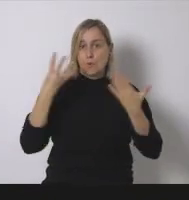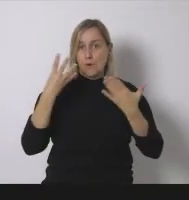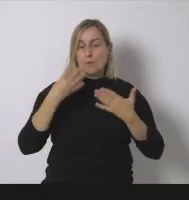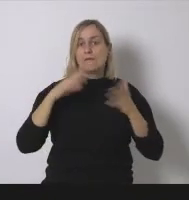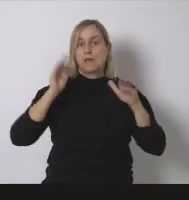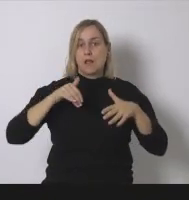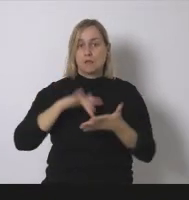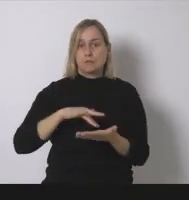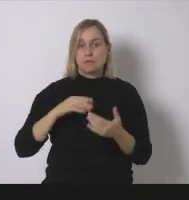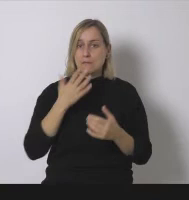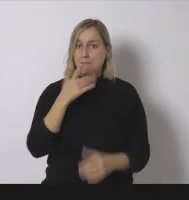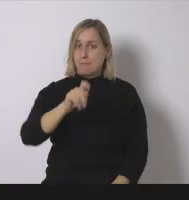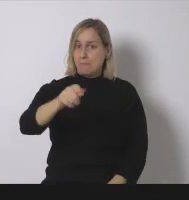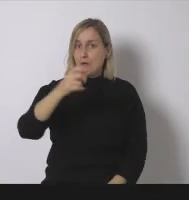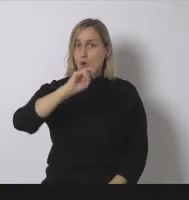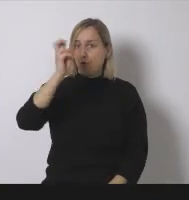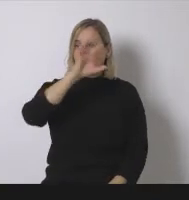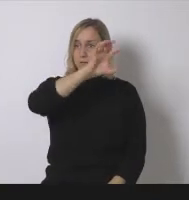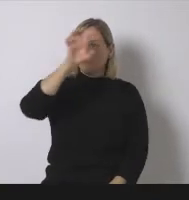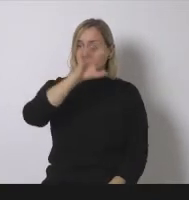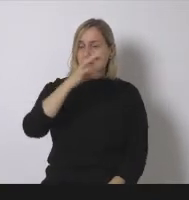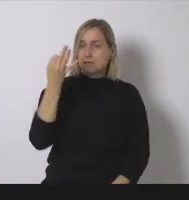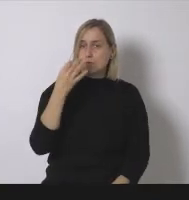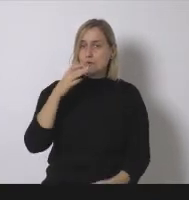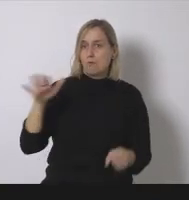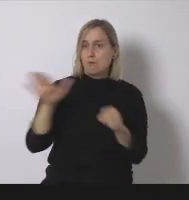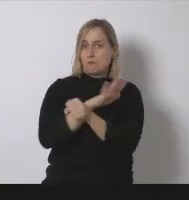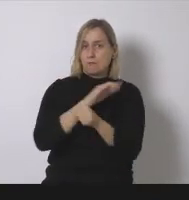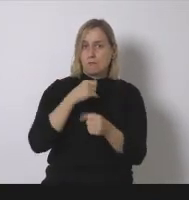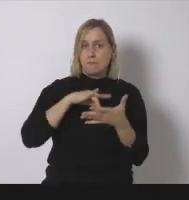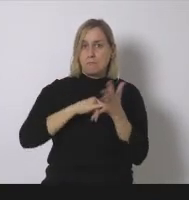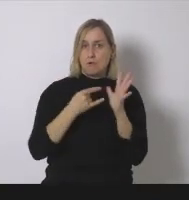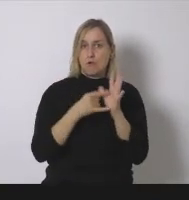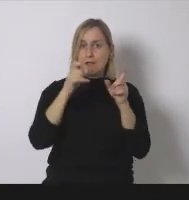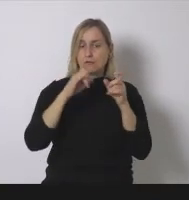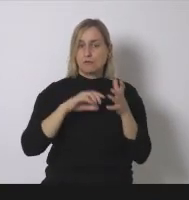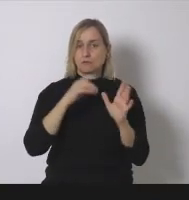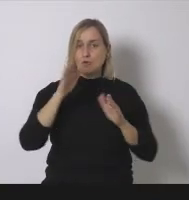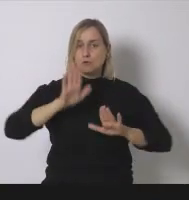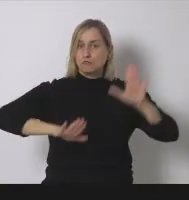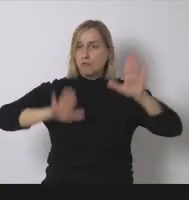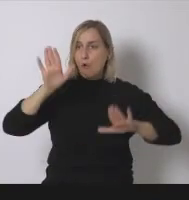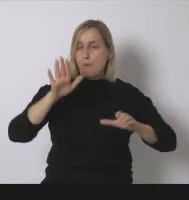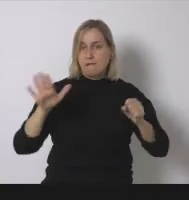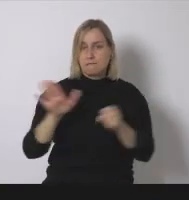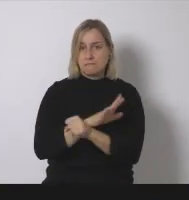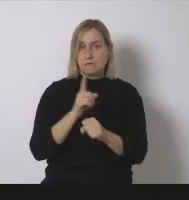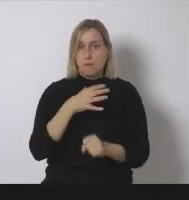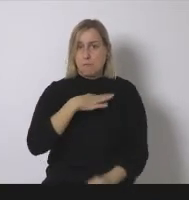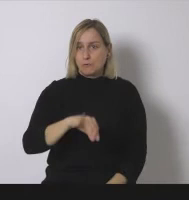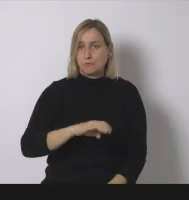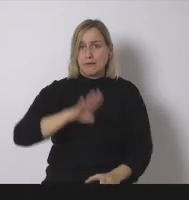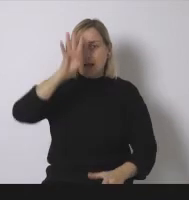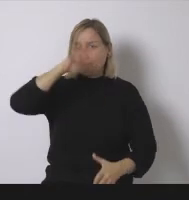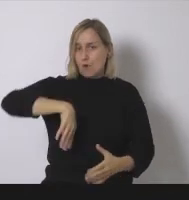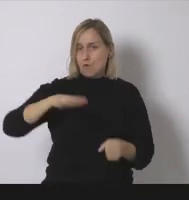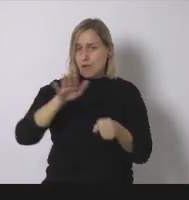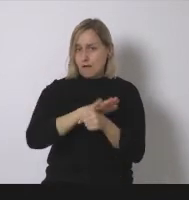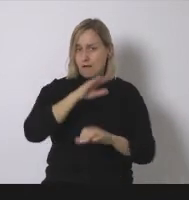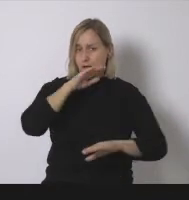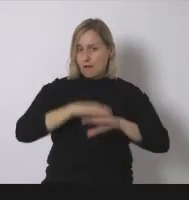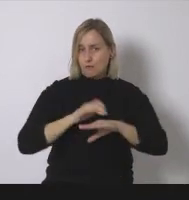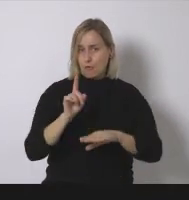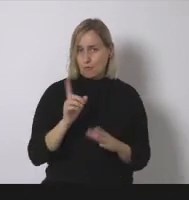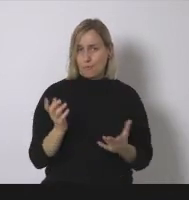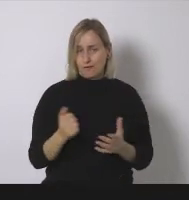proyectos de la subasta que no será probablemente Cataluña y lo que se podría hacer en nuestra